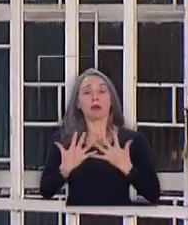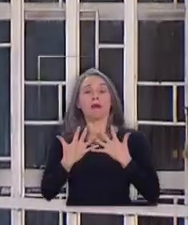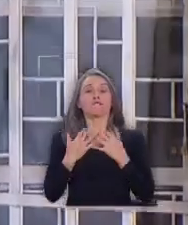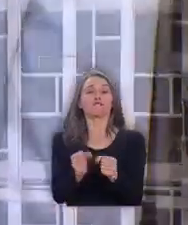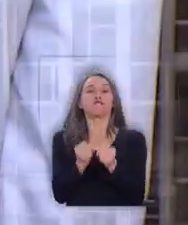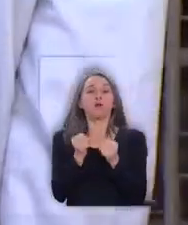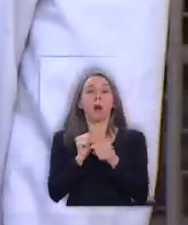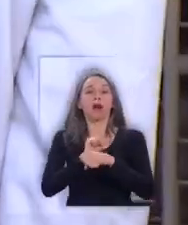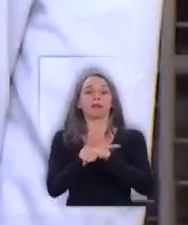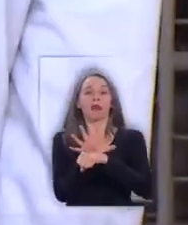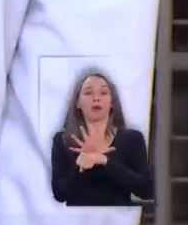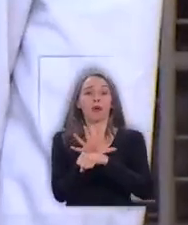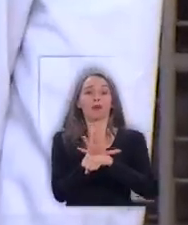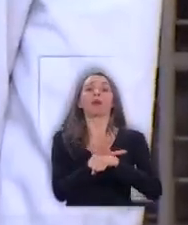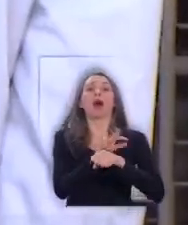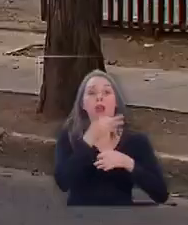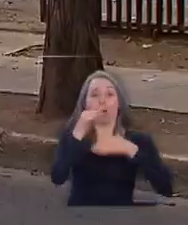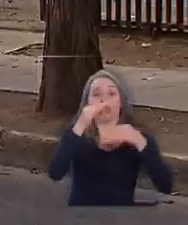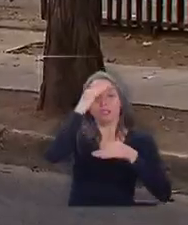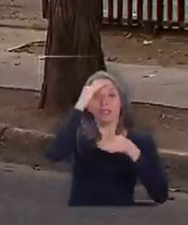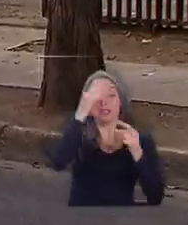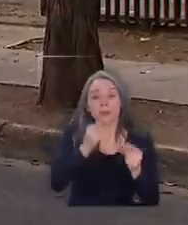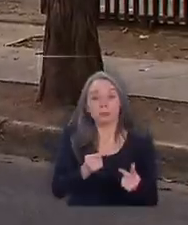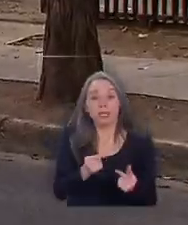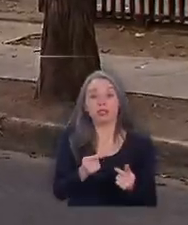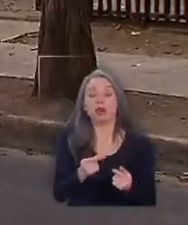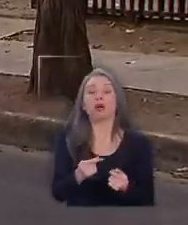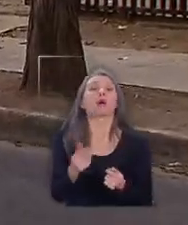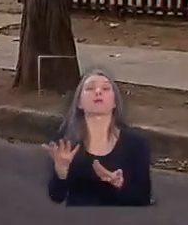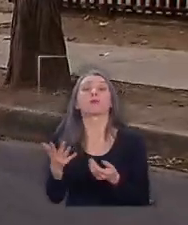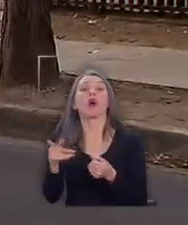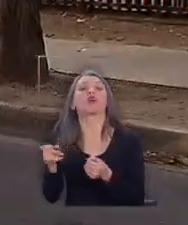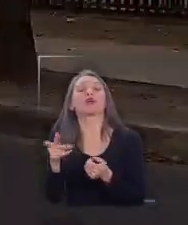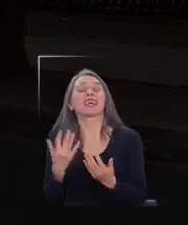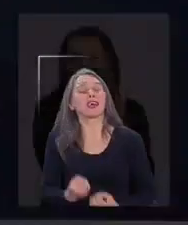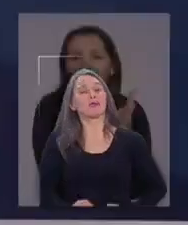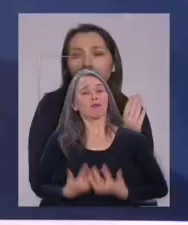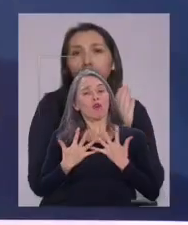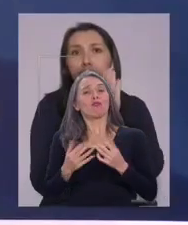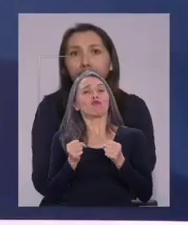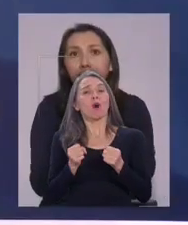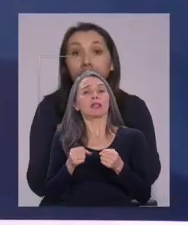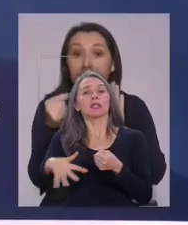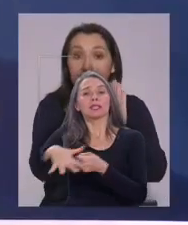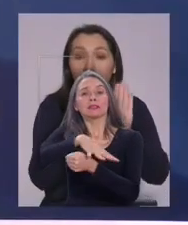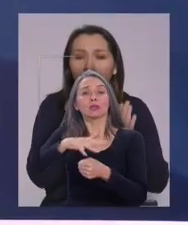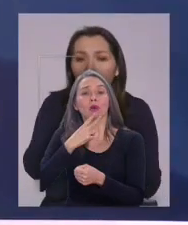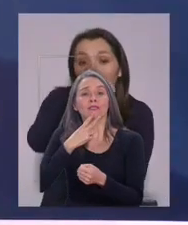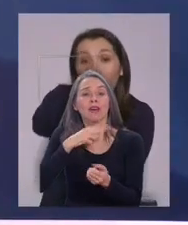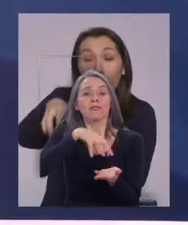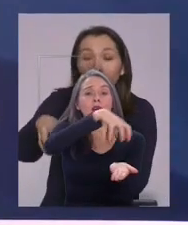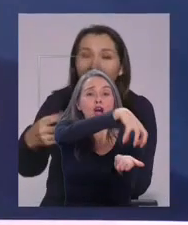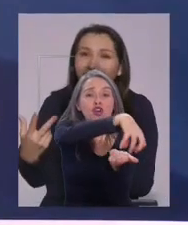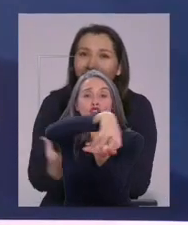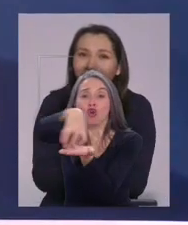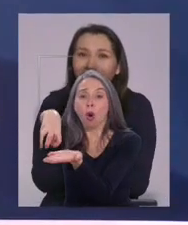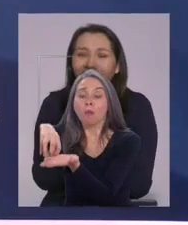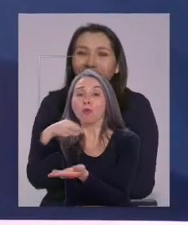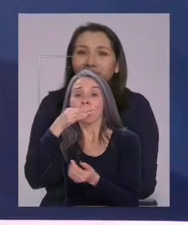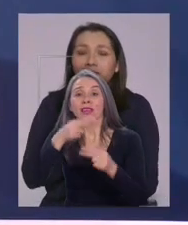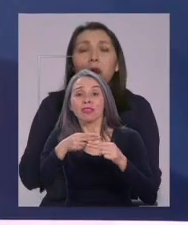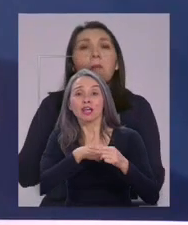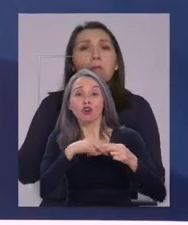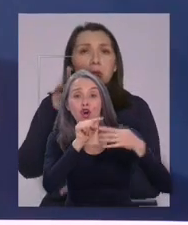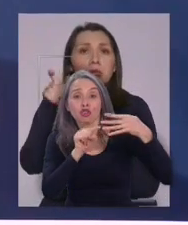severos, dicen los especialistas, debido a sus condiciones de vida. En esas comunas, desgraciadamente, tenemos